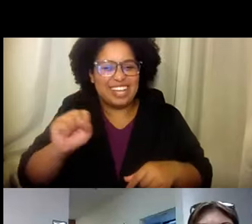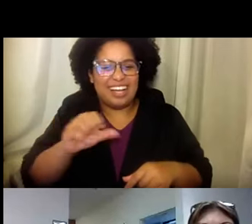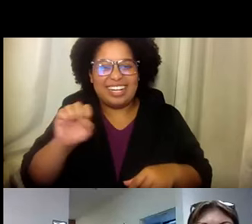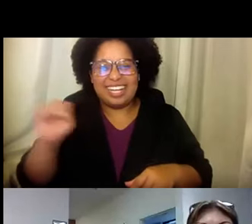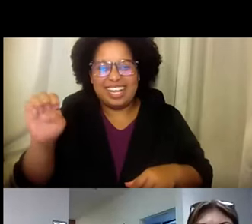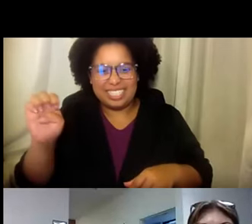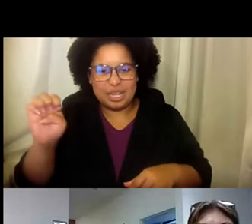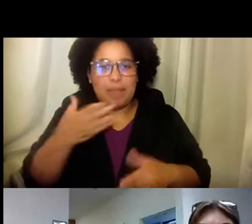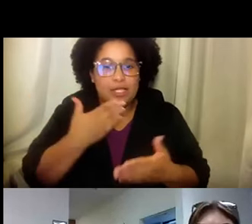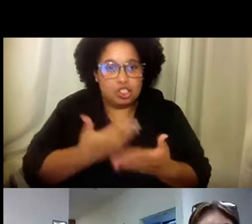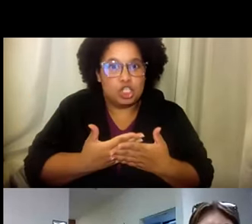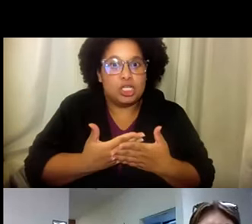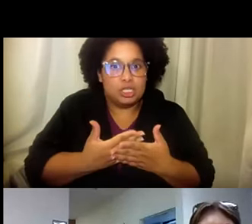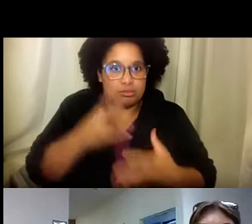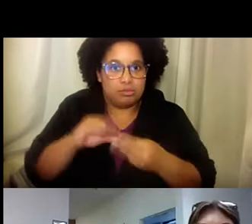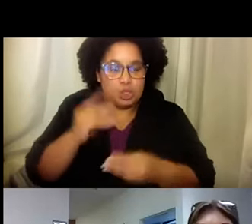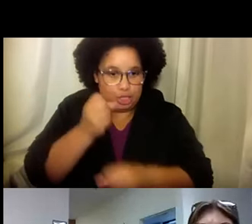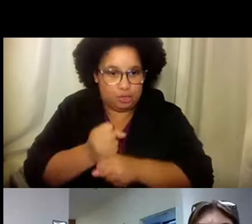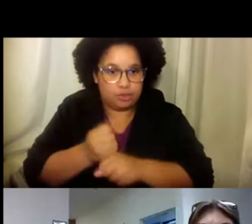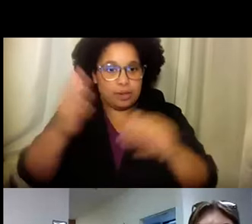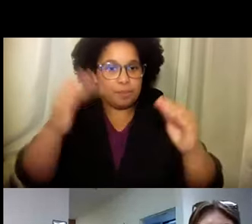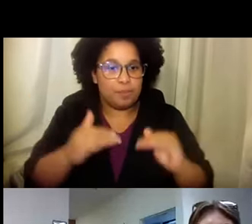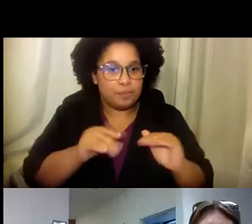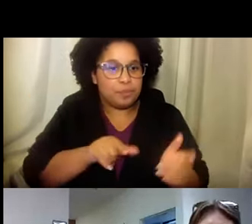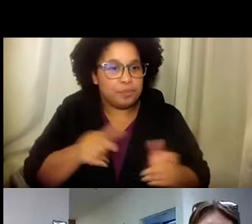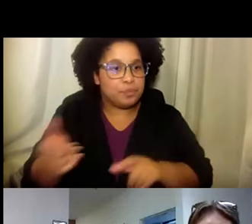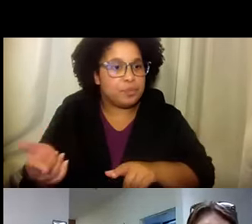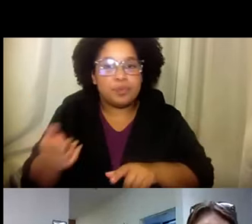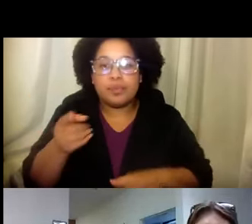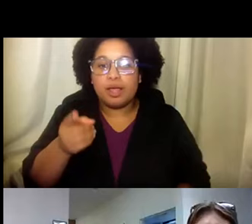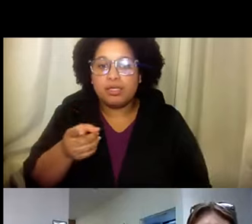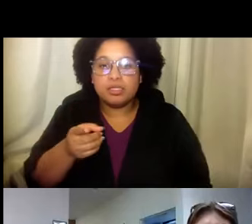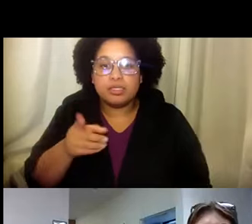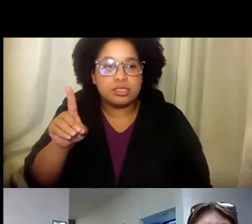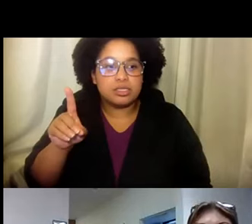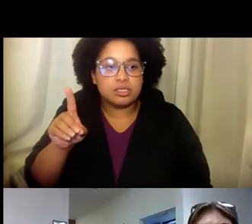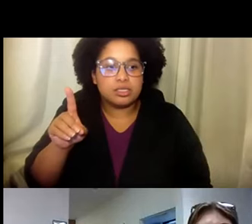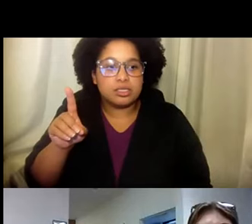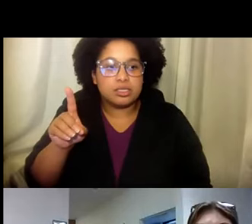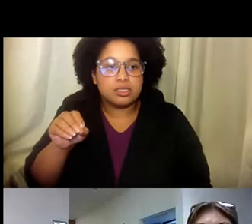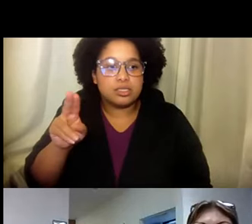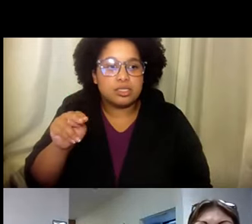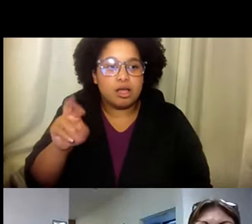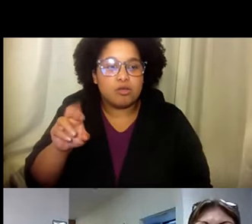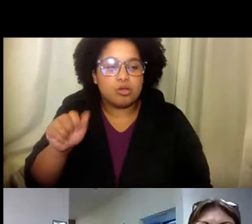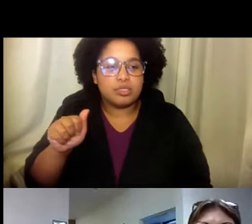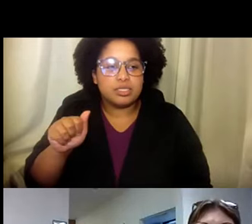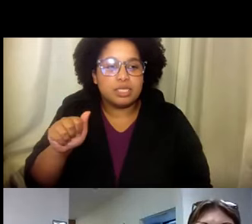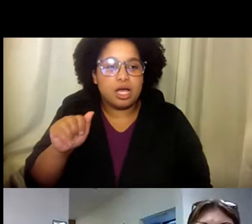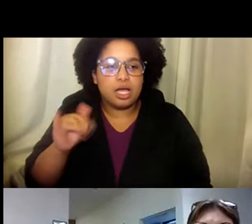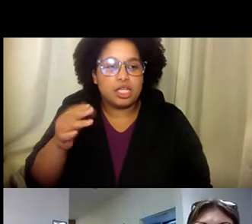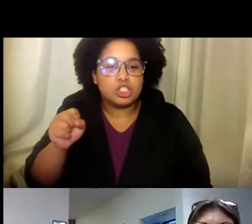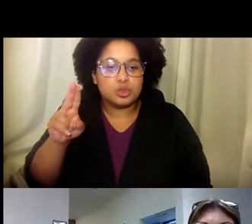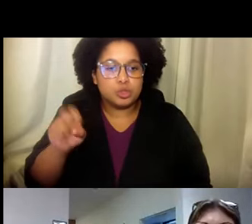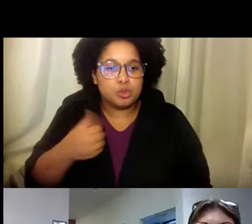Shauna y Esteban. Dos años. Excelente. Y a seguir hablemos con Jesús, Don y Rosa. Cuéntanos